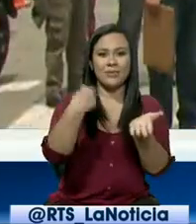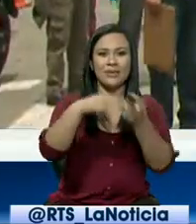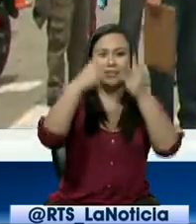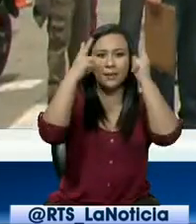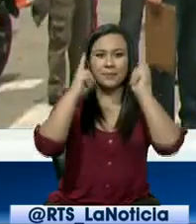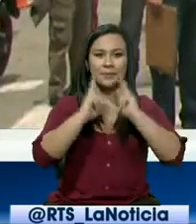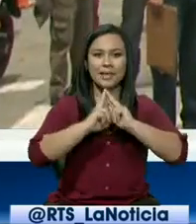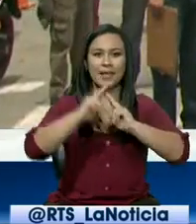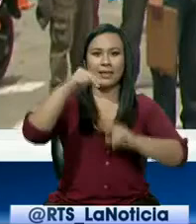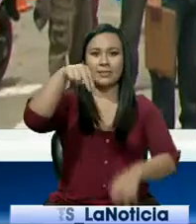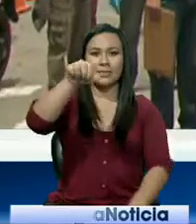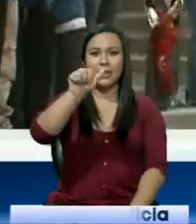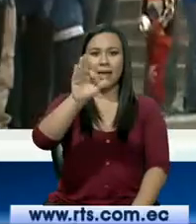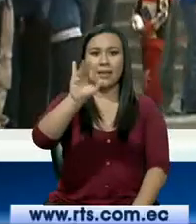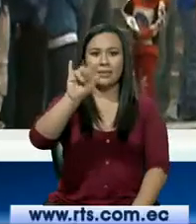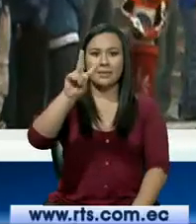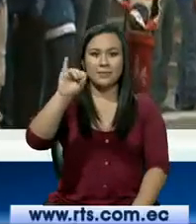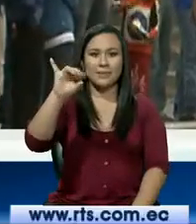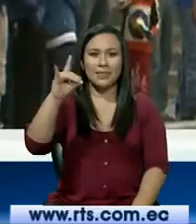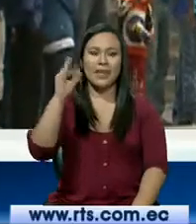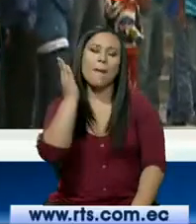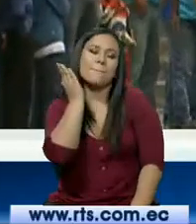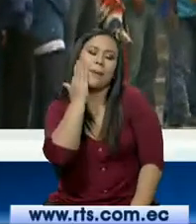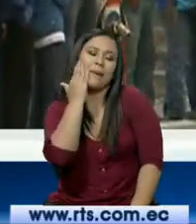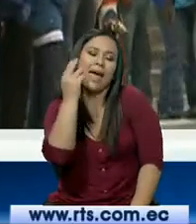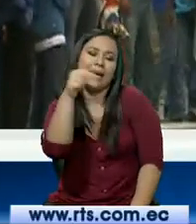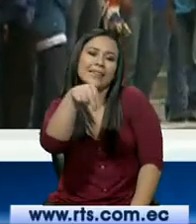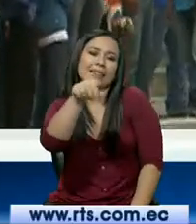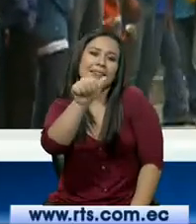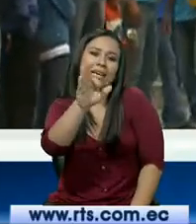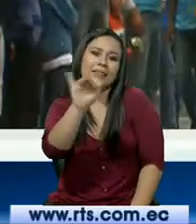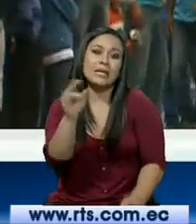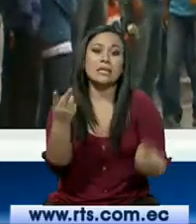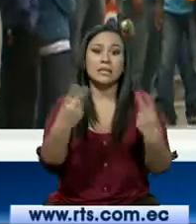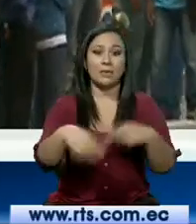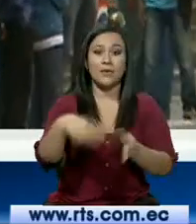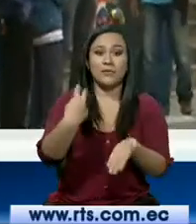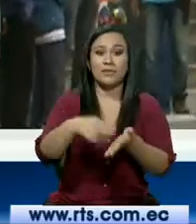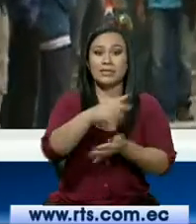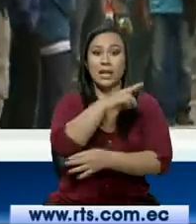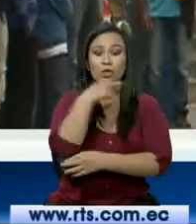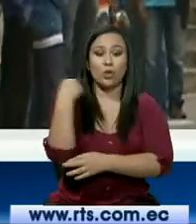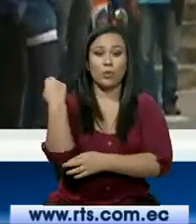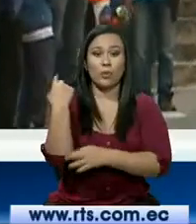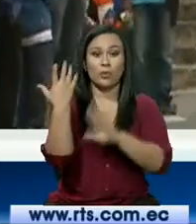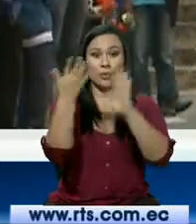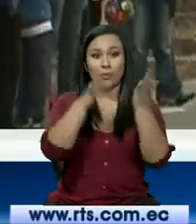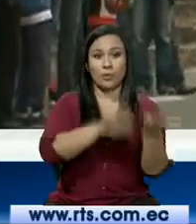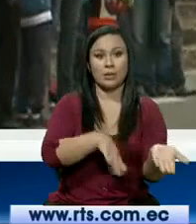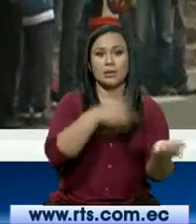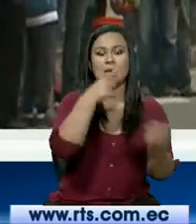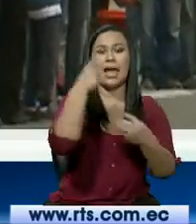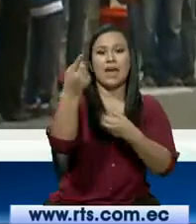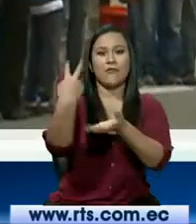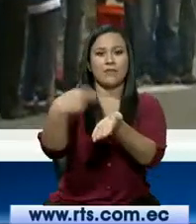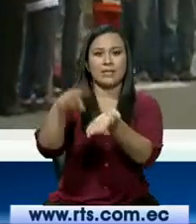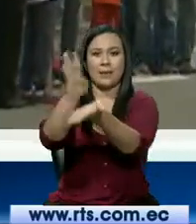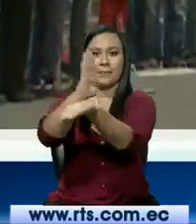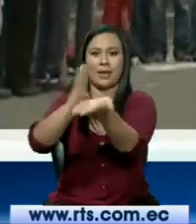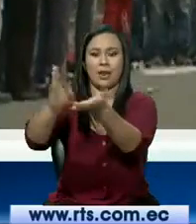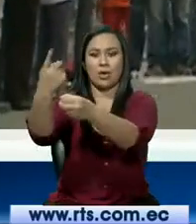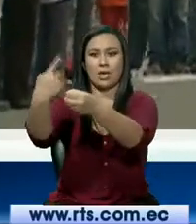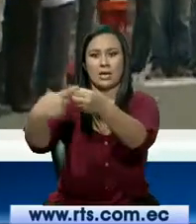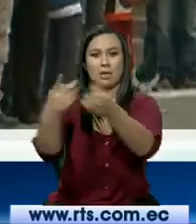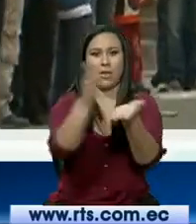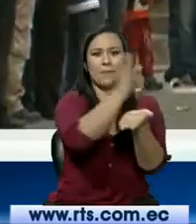Virgen de Natividad, Mamanati, y de los difuntos con la participación de las parroquias San José de Minas en Quito y la Esperanza